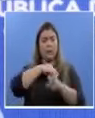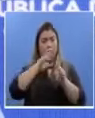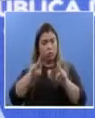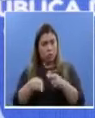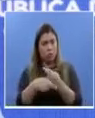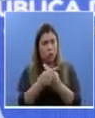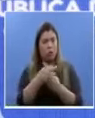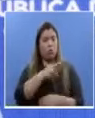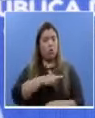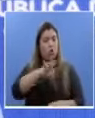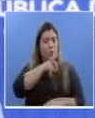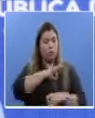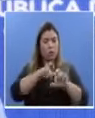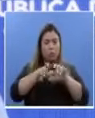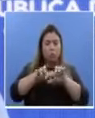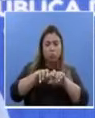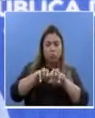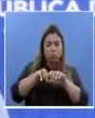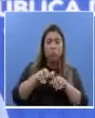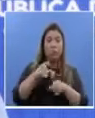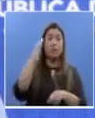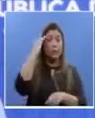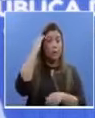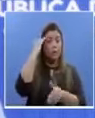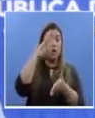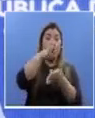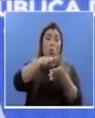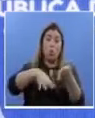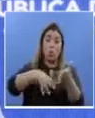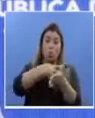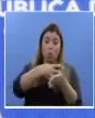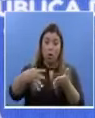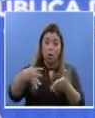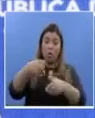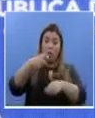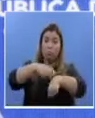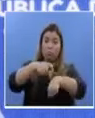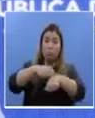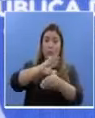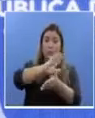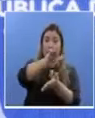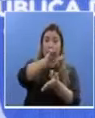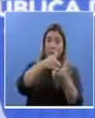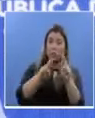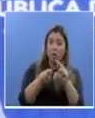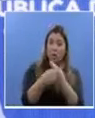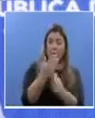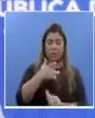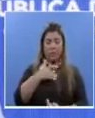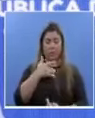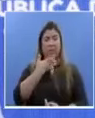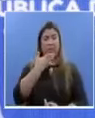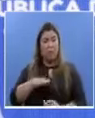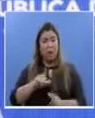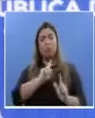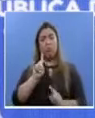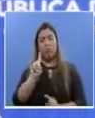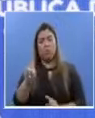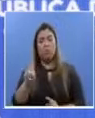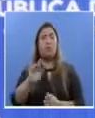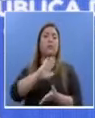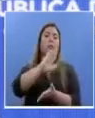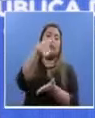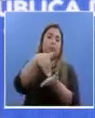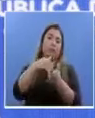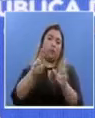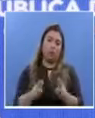reiterar los horarios que el doctor Cedeño dio para la toma de muestras si usted siente algún malestar en los centros de salud del